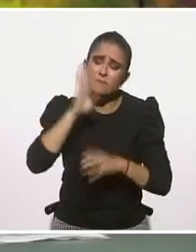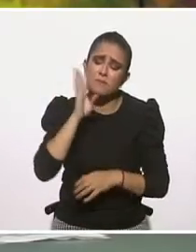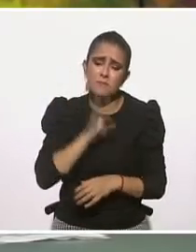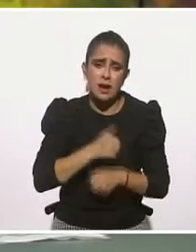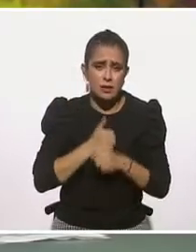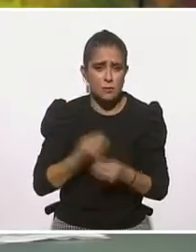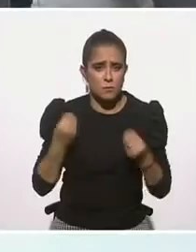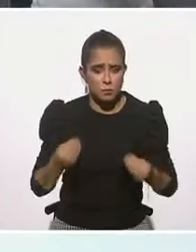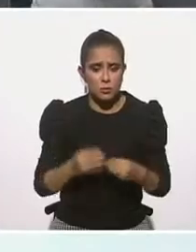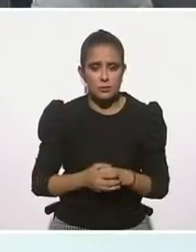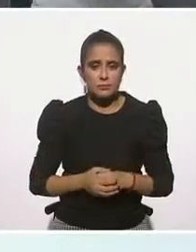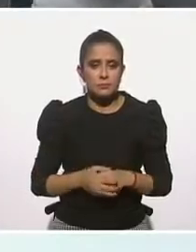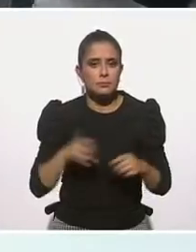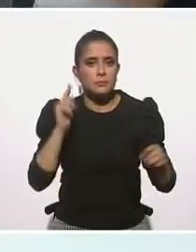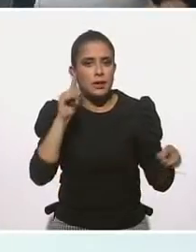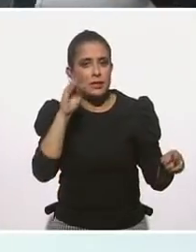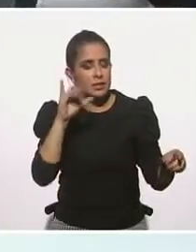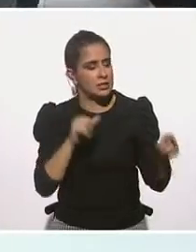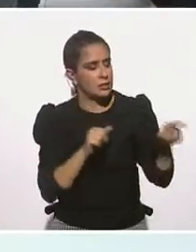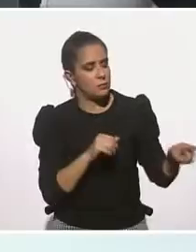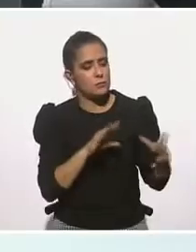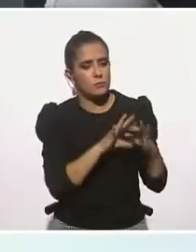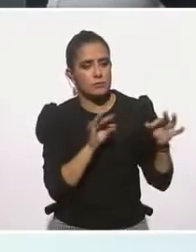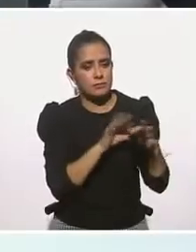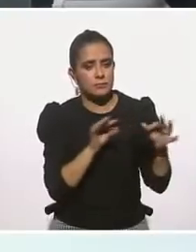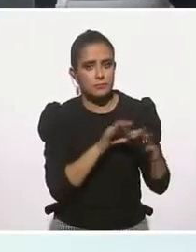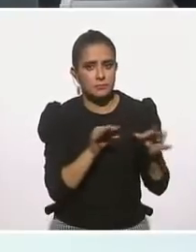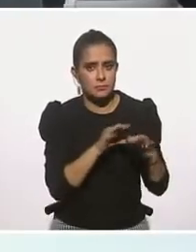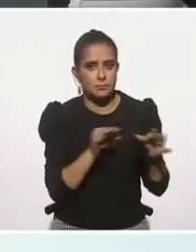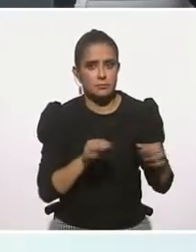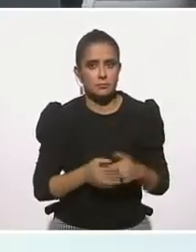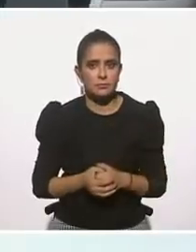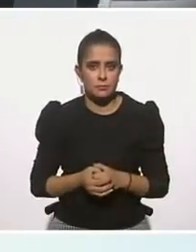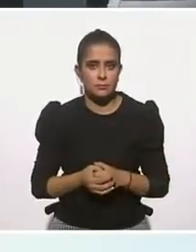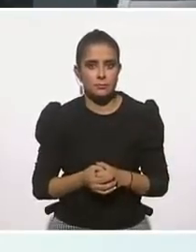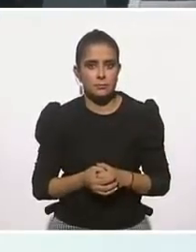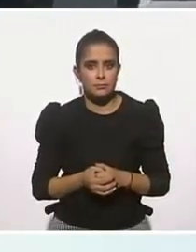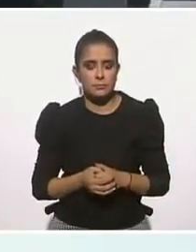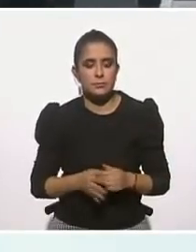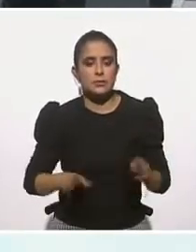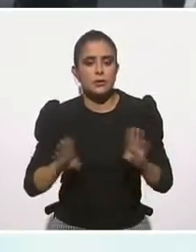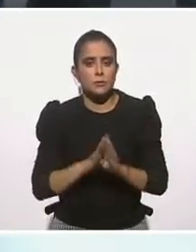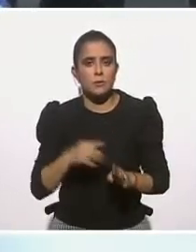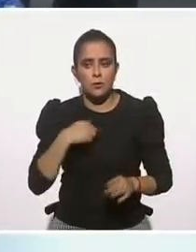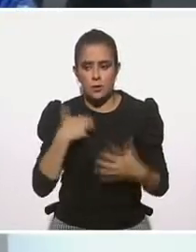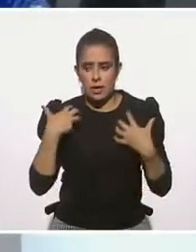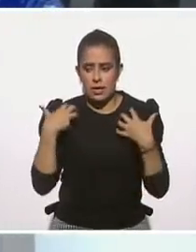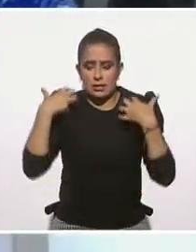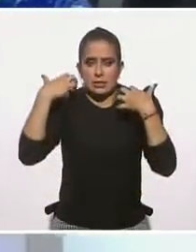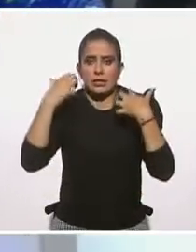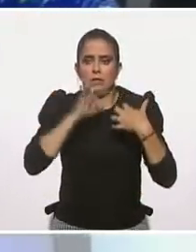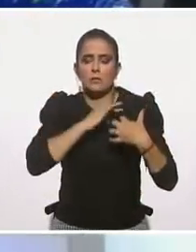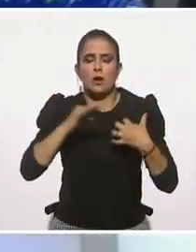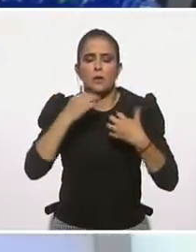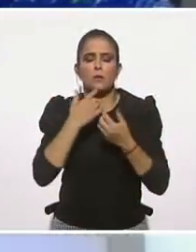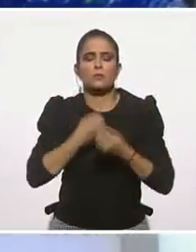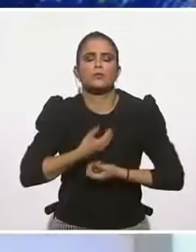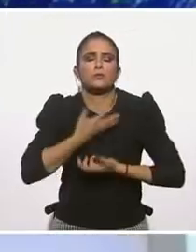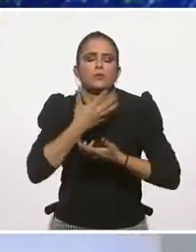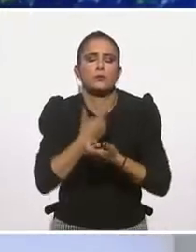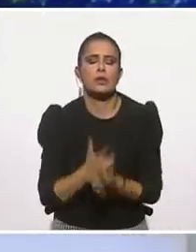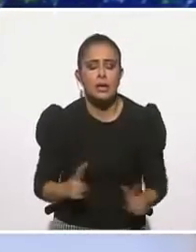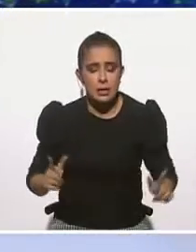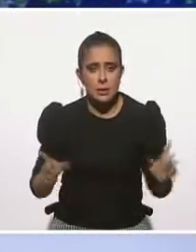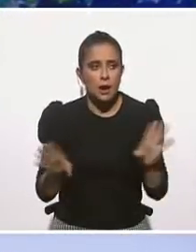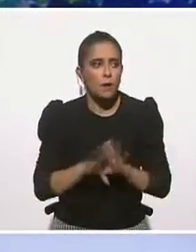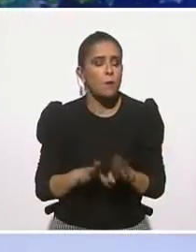por ejemplo, Patricia, nos comentabas hace rato que también hay una manera de cómo liberarnos de ese estrés porque luego ya no sabemos, no vemos